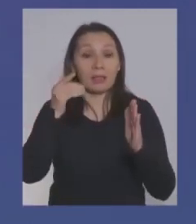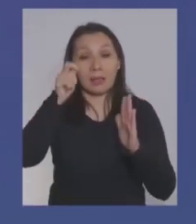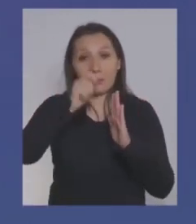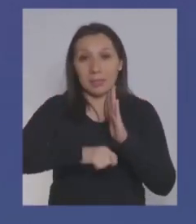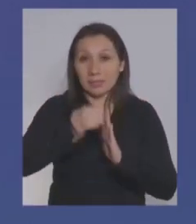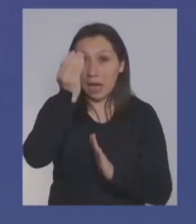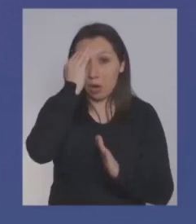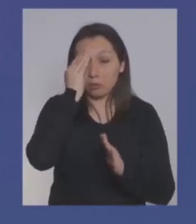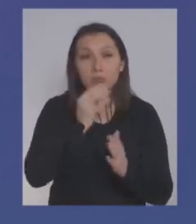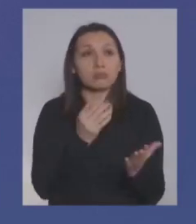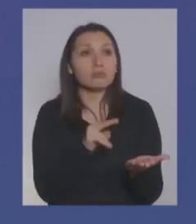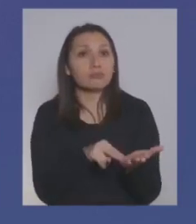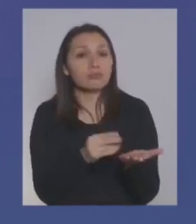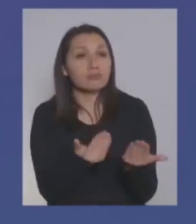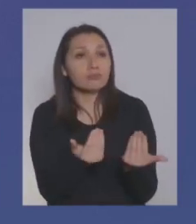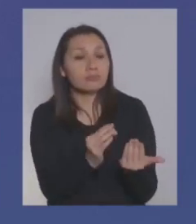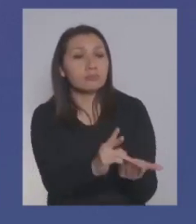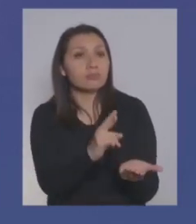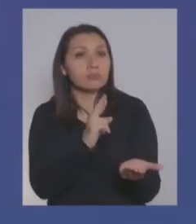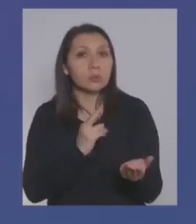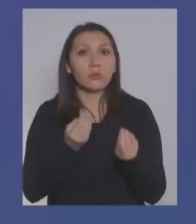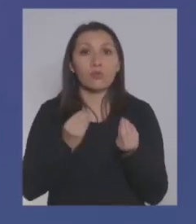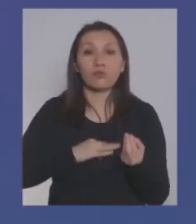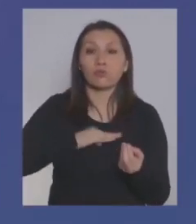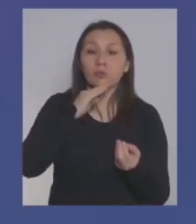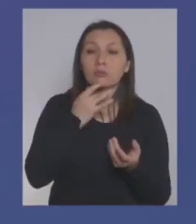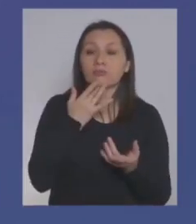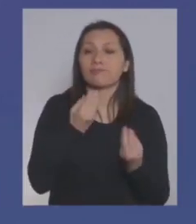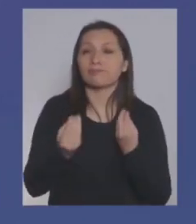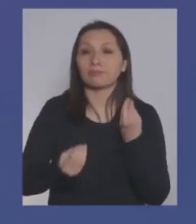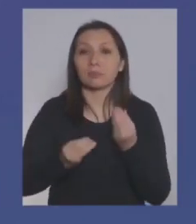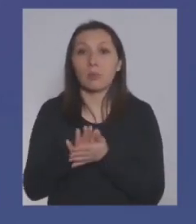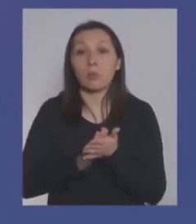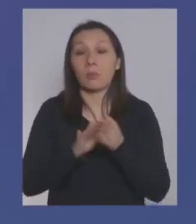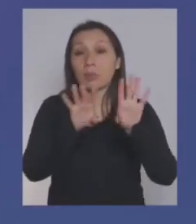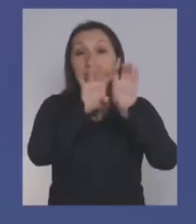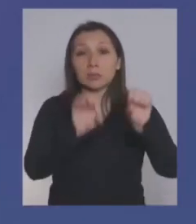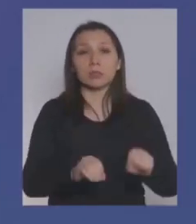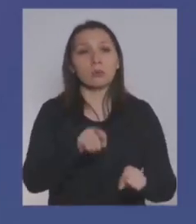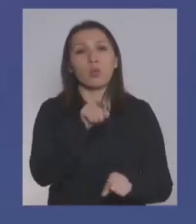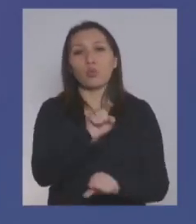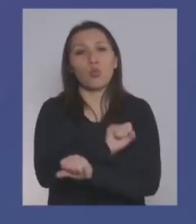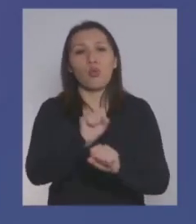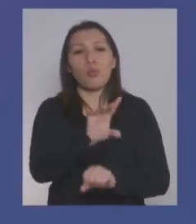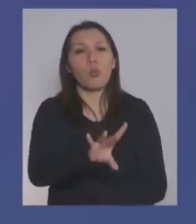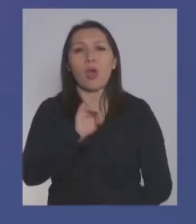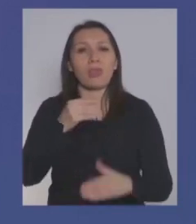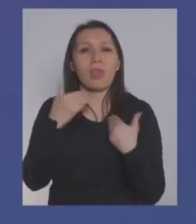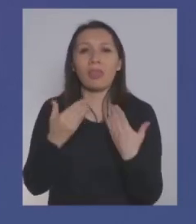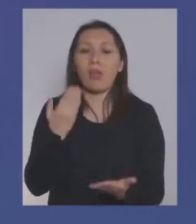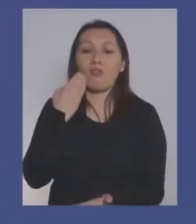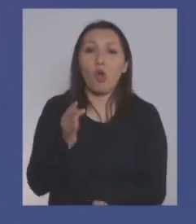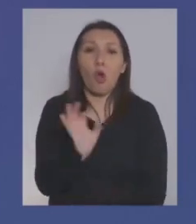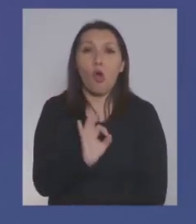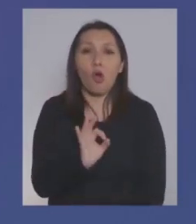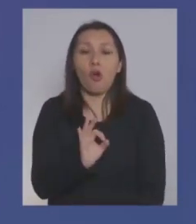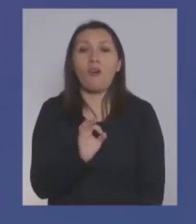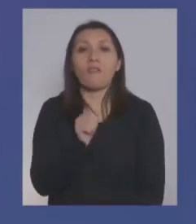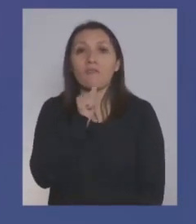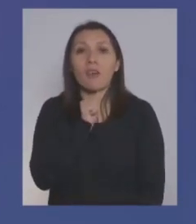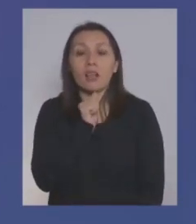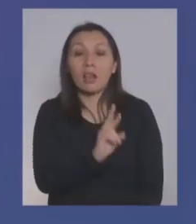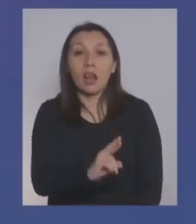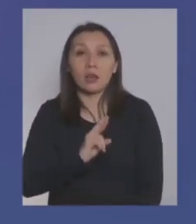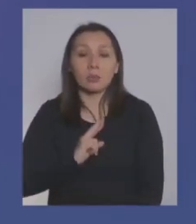agosto, y no han tenido una respuesta satisfactoria, ya sea porque el sistema les dijo, que usted no es elegible, ya sea porque no han tenido todavía una